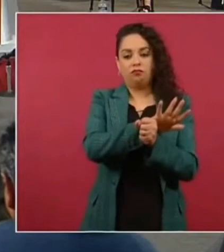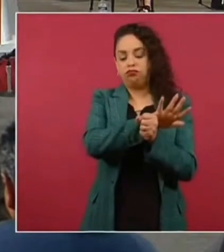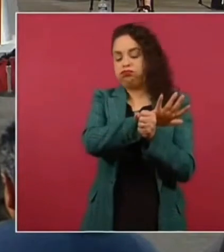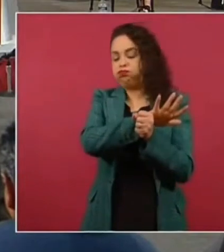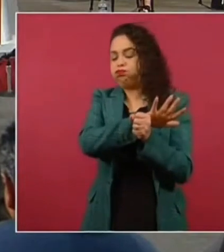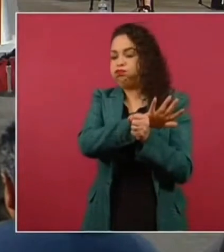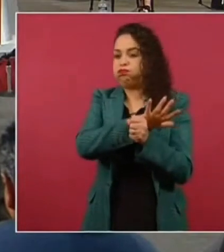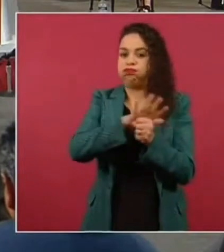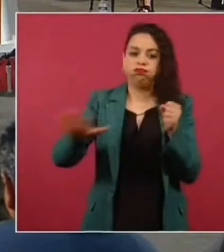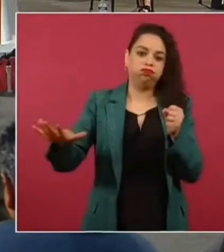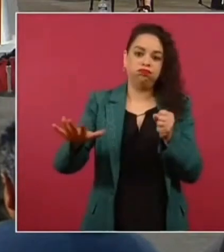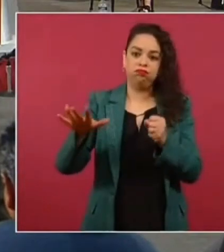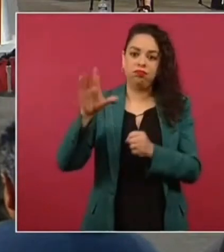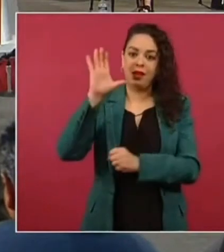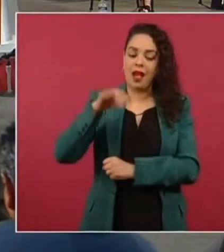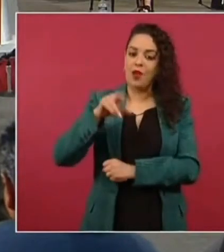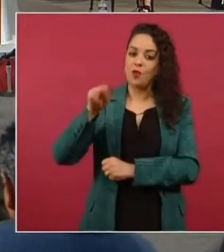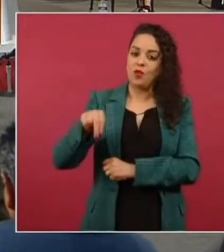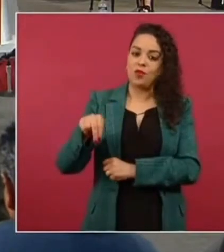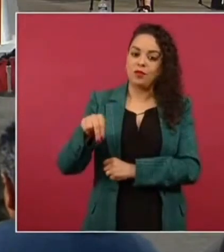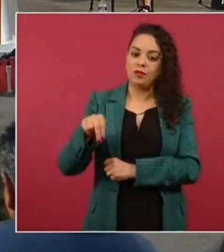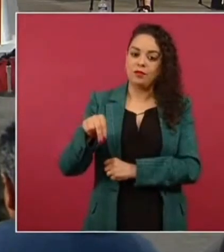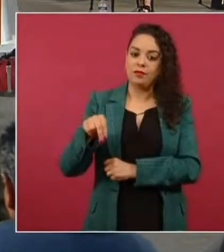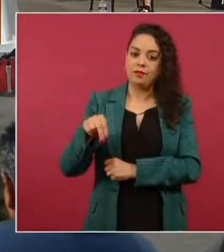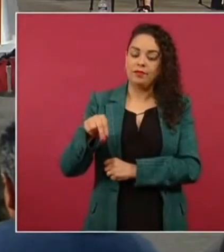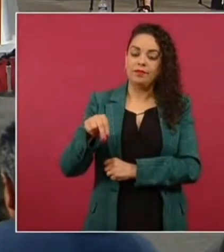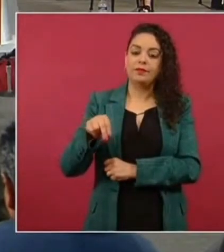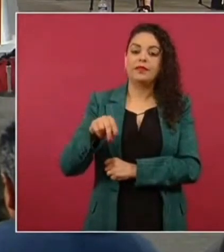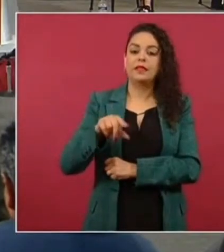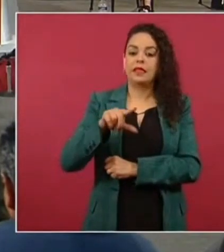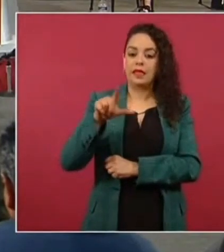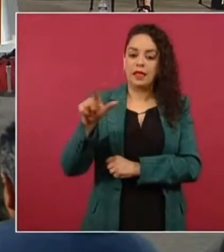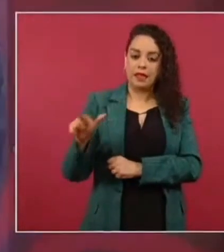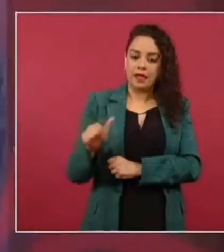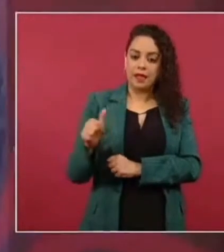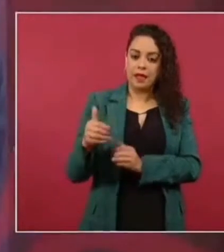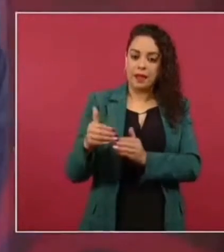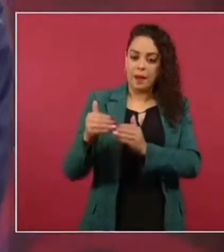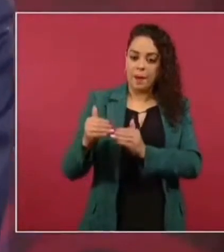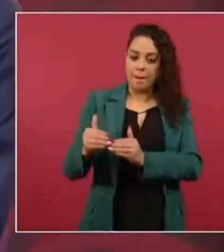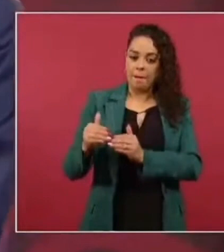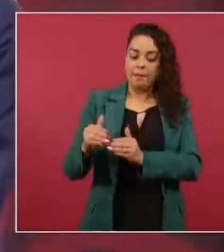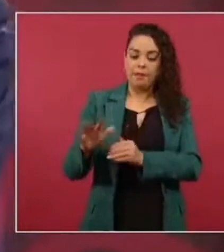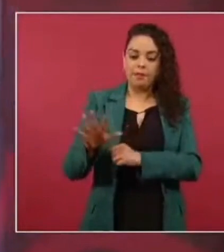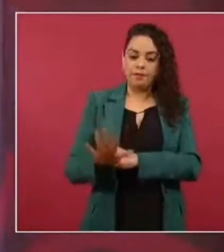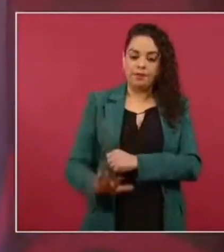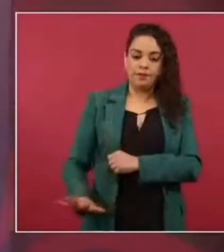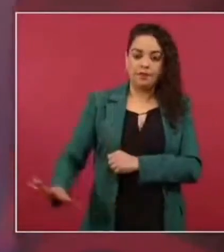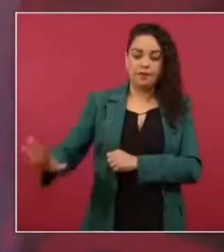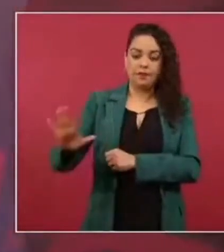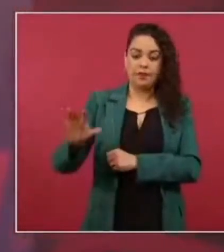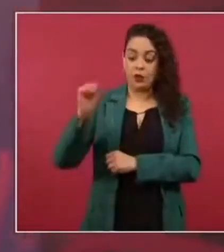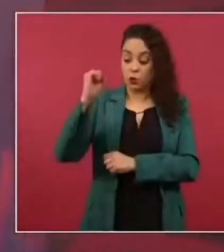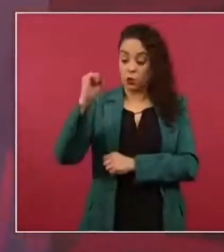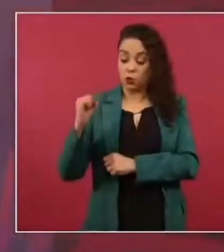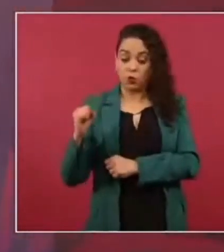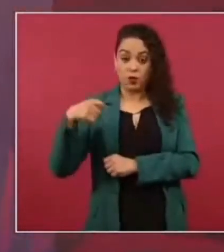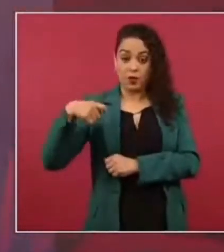se empezó a desarrollar en Quintana Roo hacia el sur,